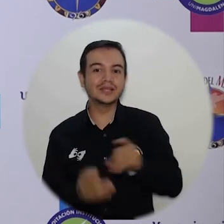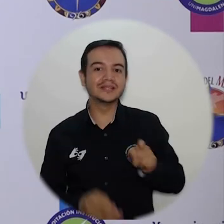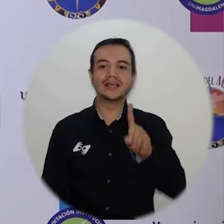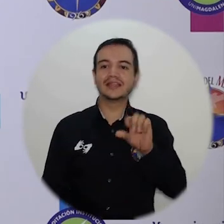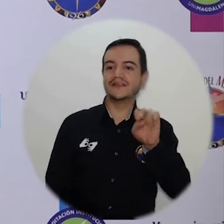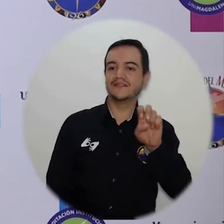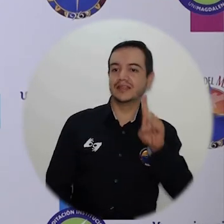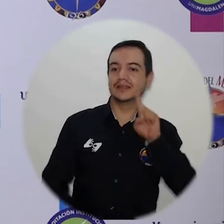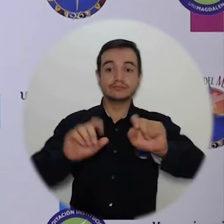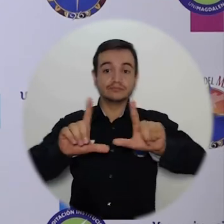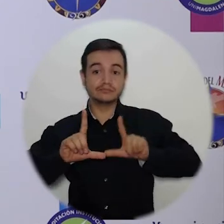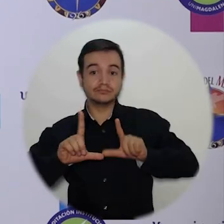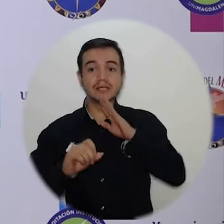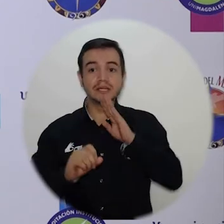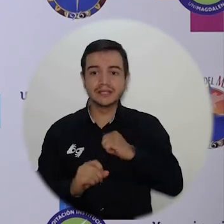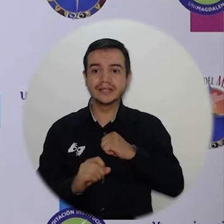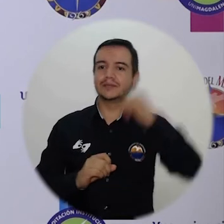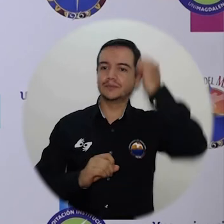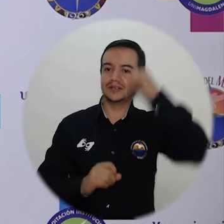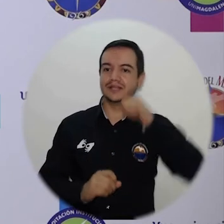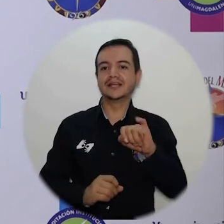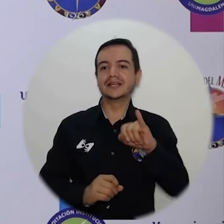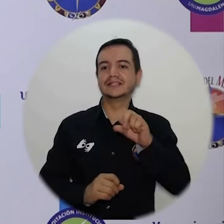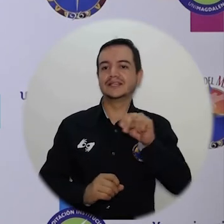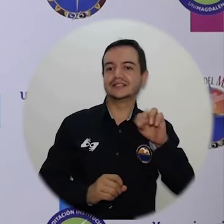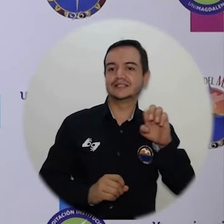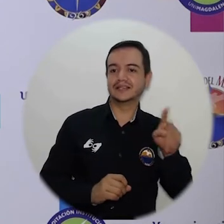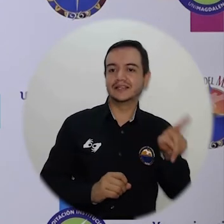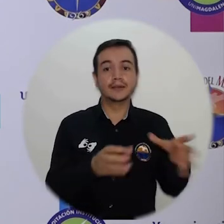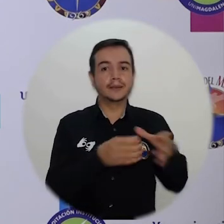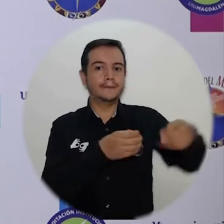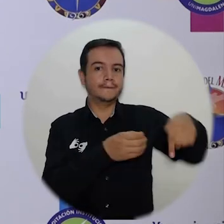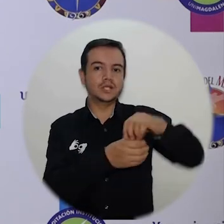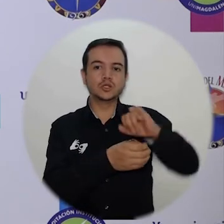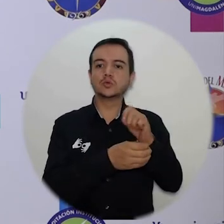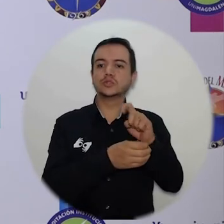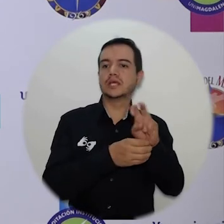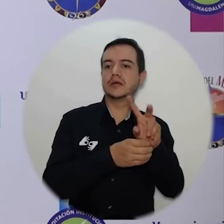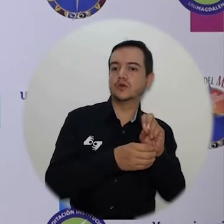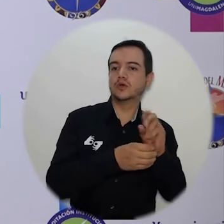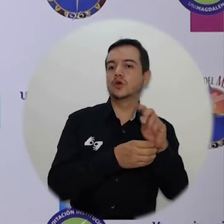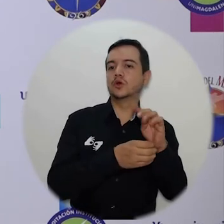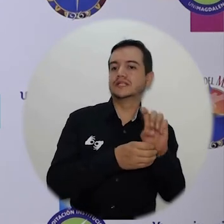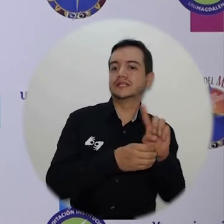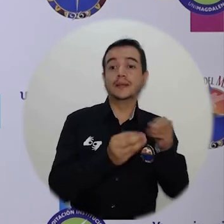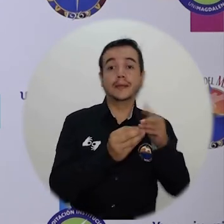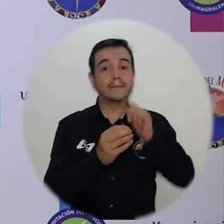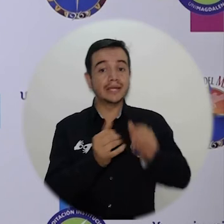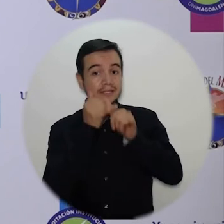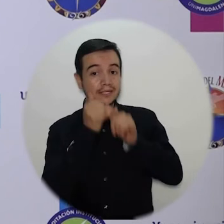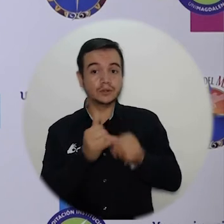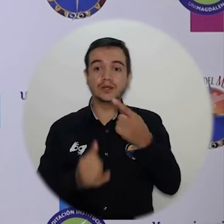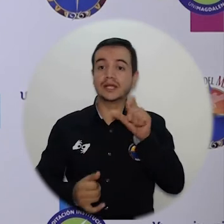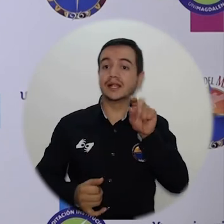Yanet, el de los rectores, el profesor Gustavo Cotes y el de las directivas académicas, el ingeniero Galvis. Muchas gracias por ratificar ese apoyo